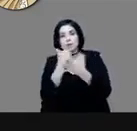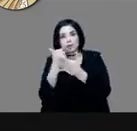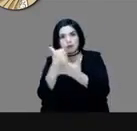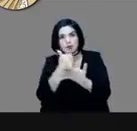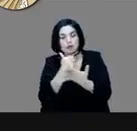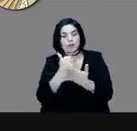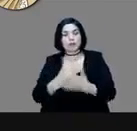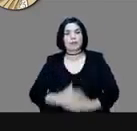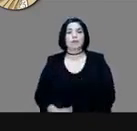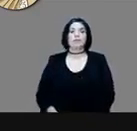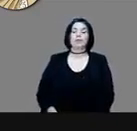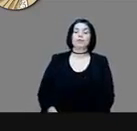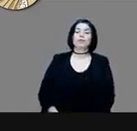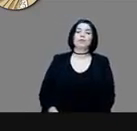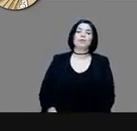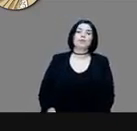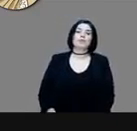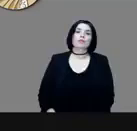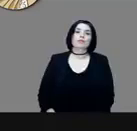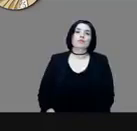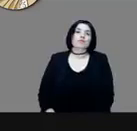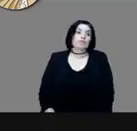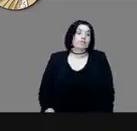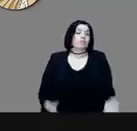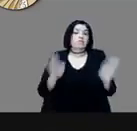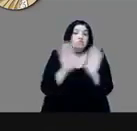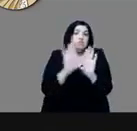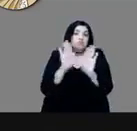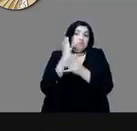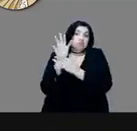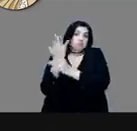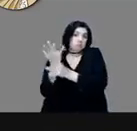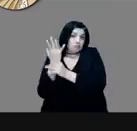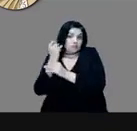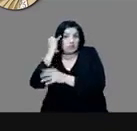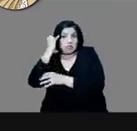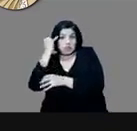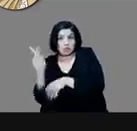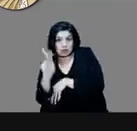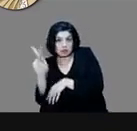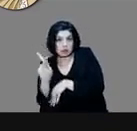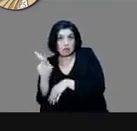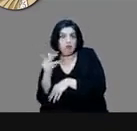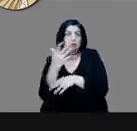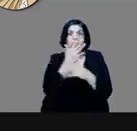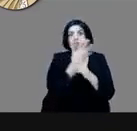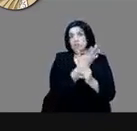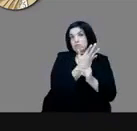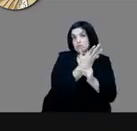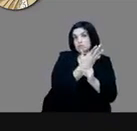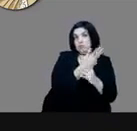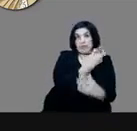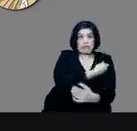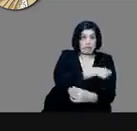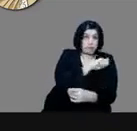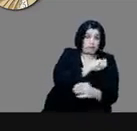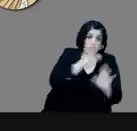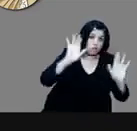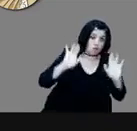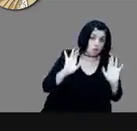relata, tanto por crónicas indígenas como españolas, el sitio era tremendo, era